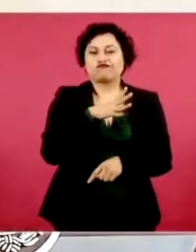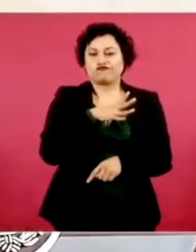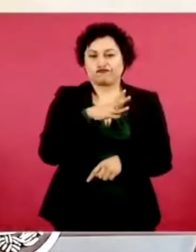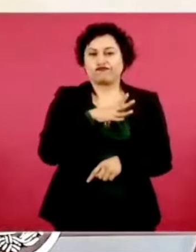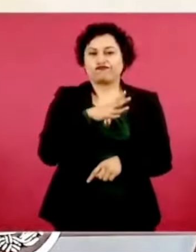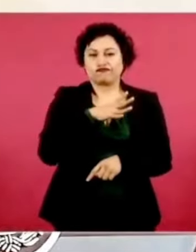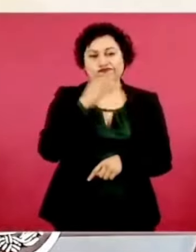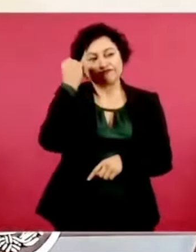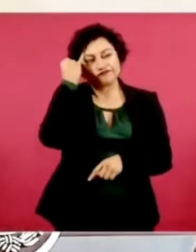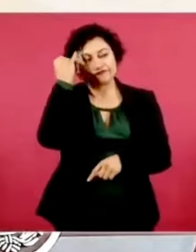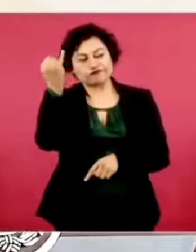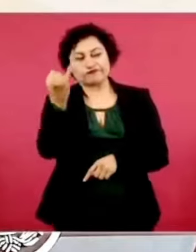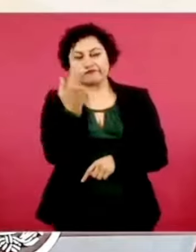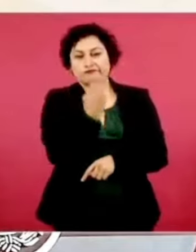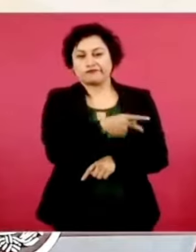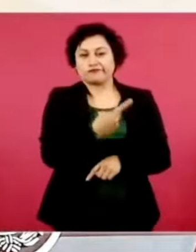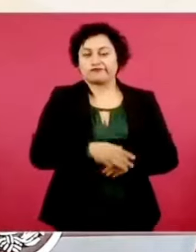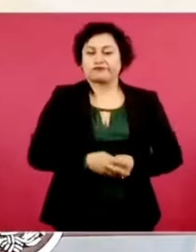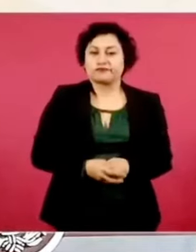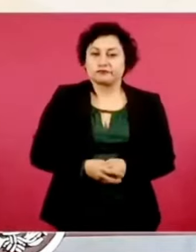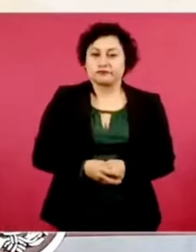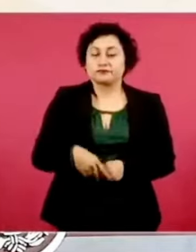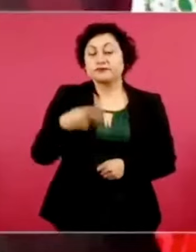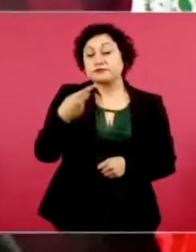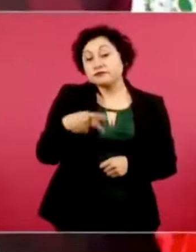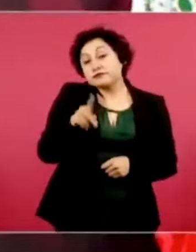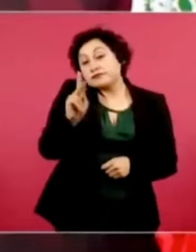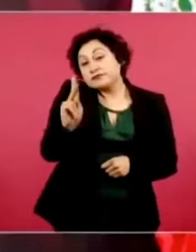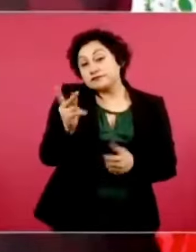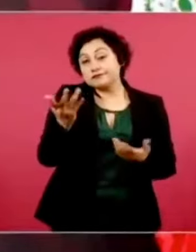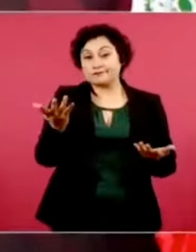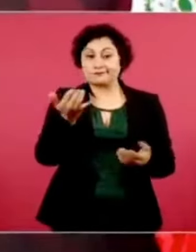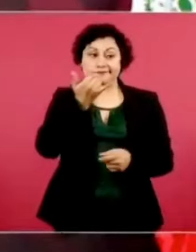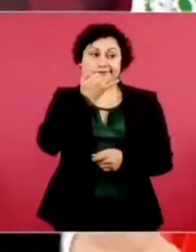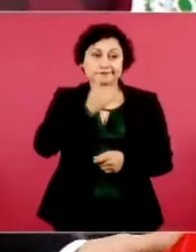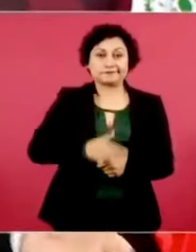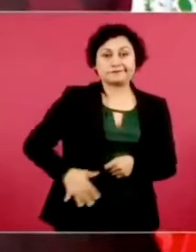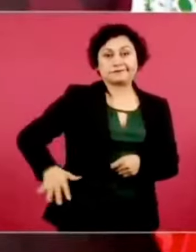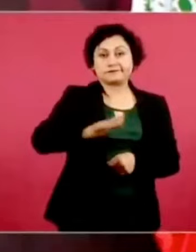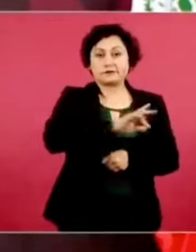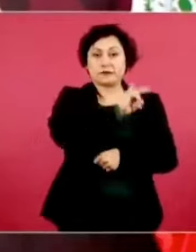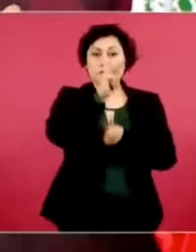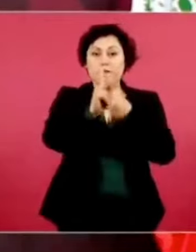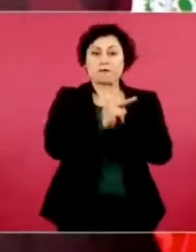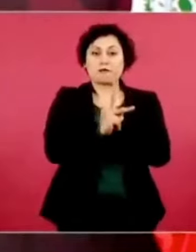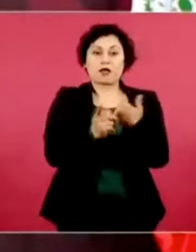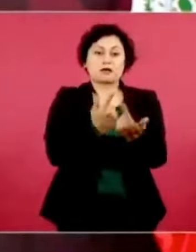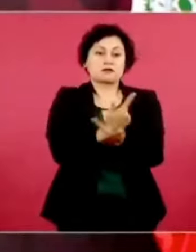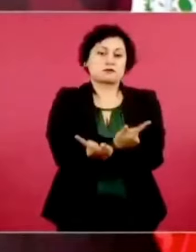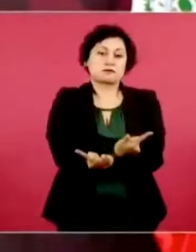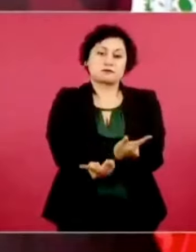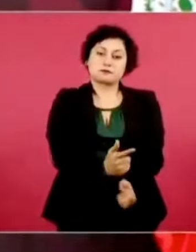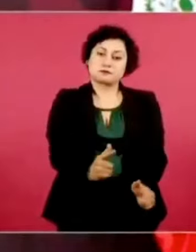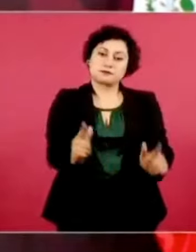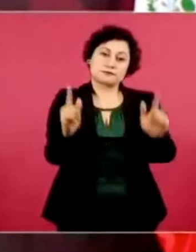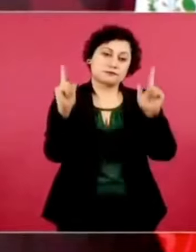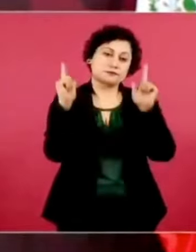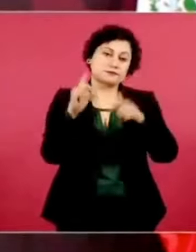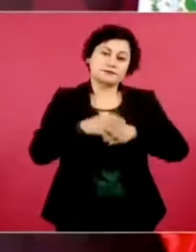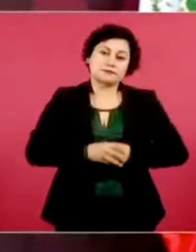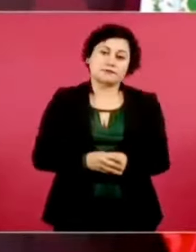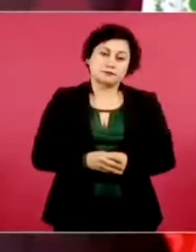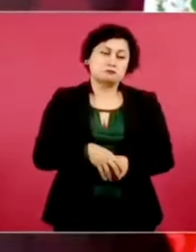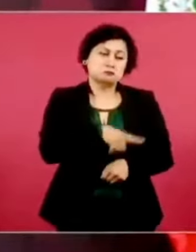Pero como vivimos en un país libre, aquí se permite